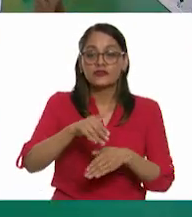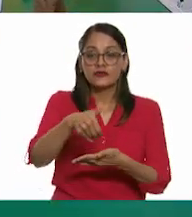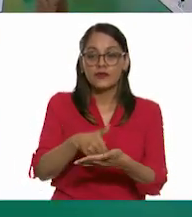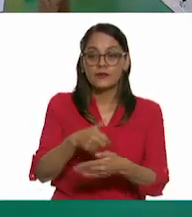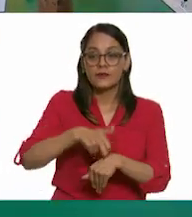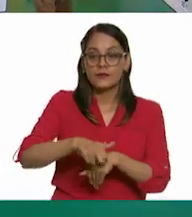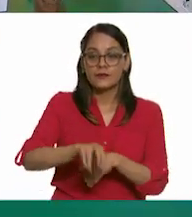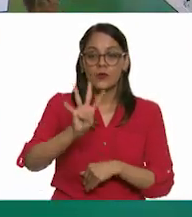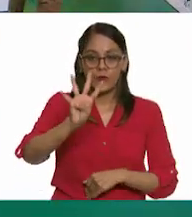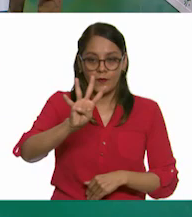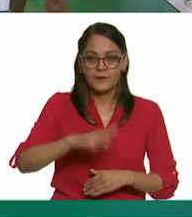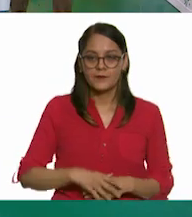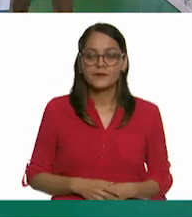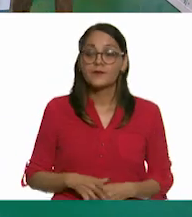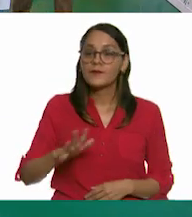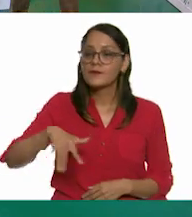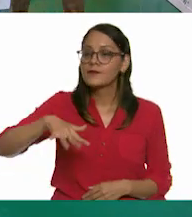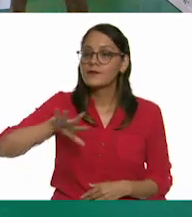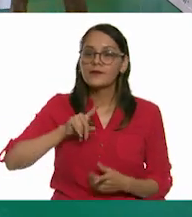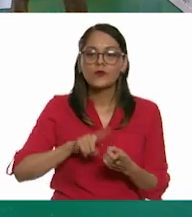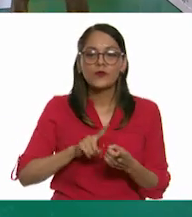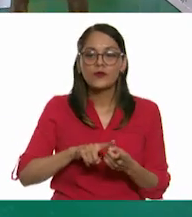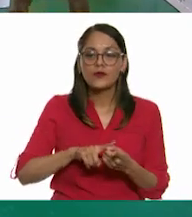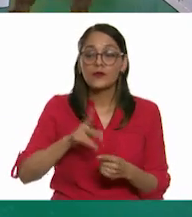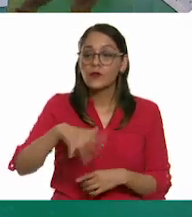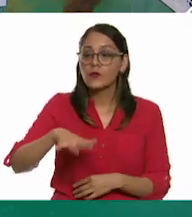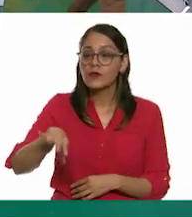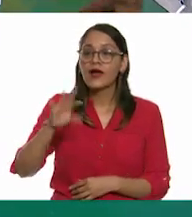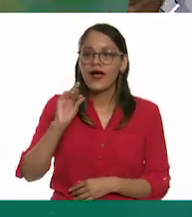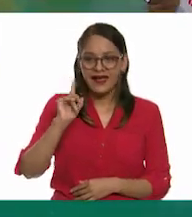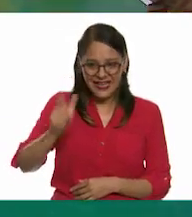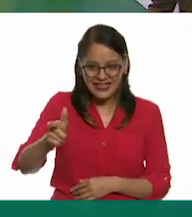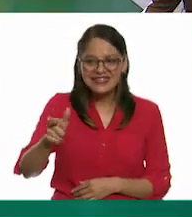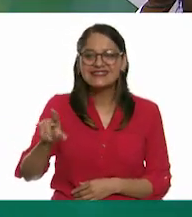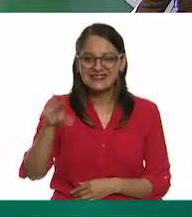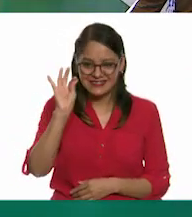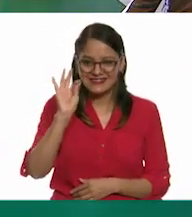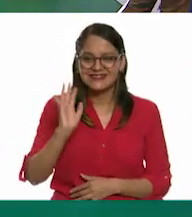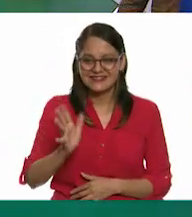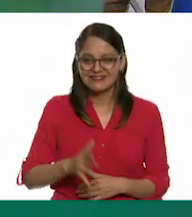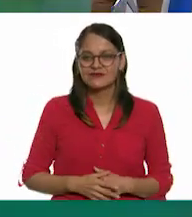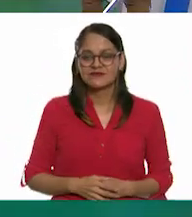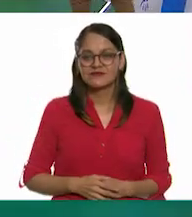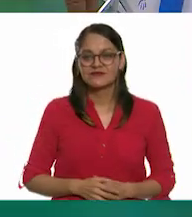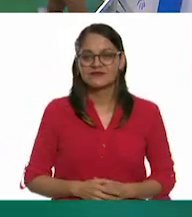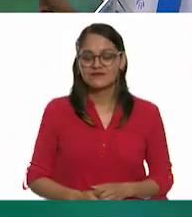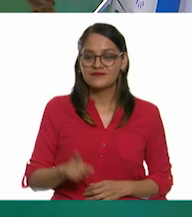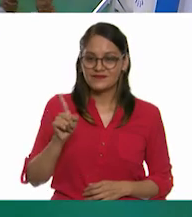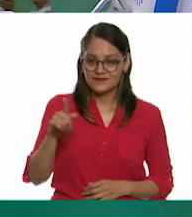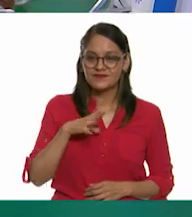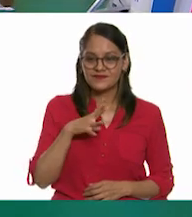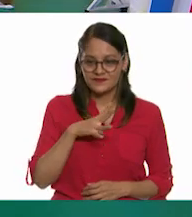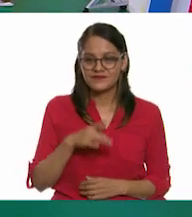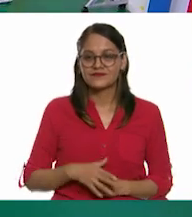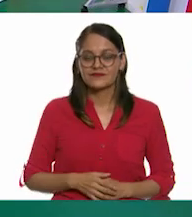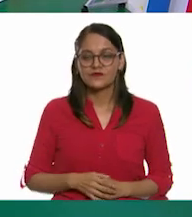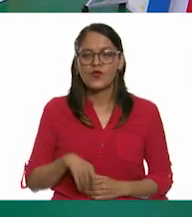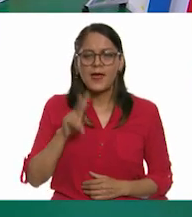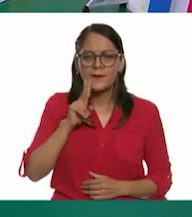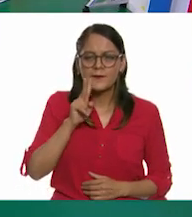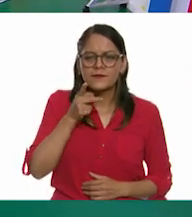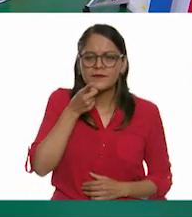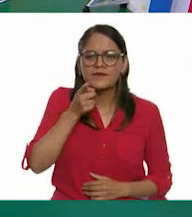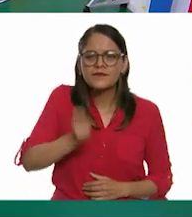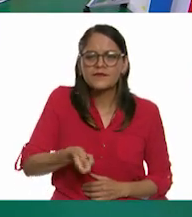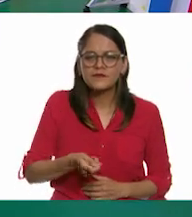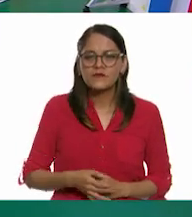cuatro. ¡Perfecto! ¡Vamos a buscarlo! ¡Ah, ya lo vi! ¿Ya lo viste? ¿Dónde? ¡Ah, aquí está! ¡Aquí está! Vamos a ver qué es lo que nos